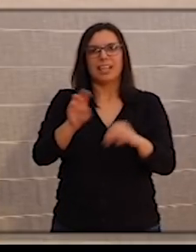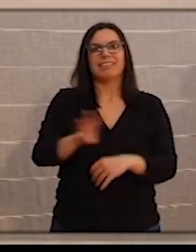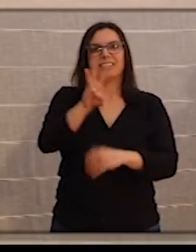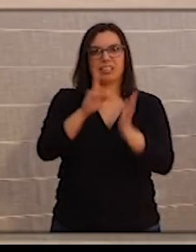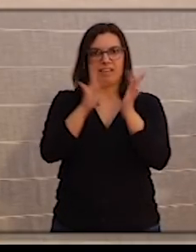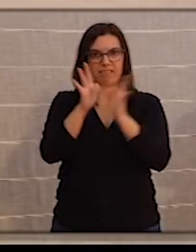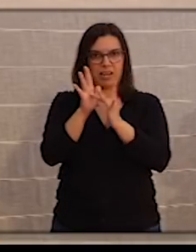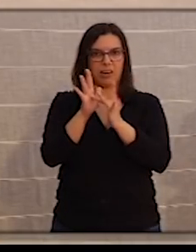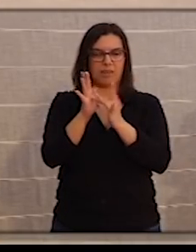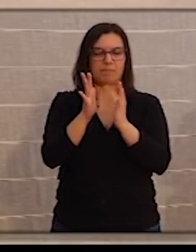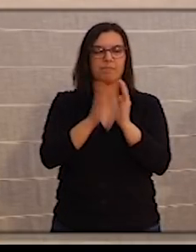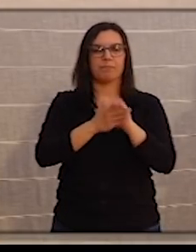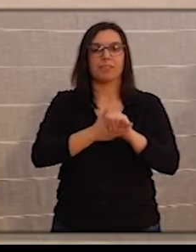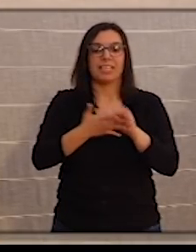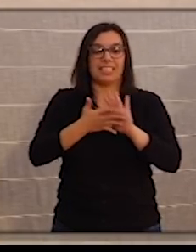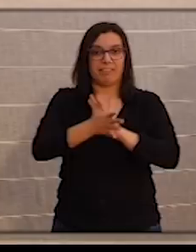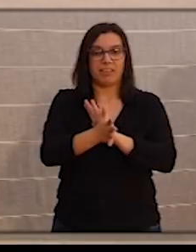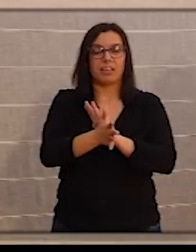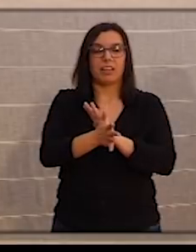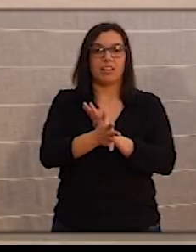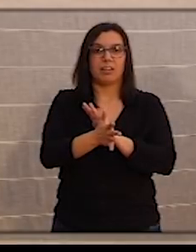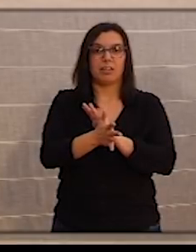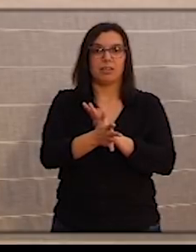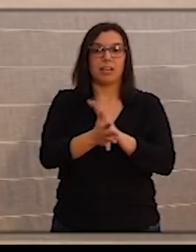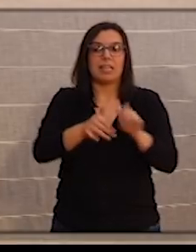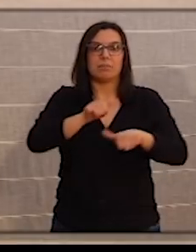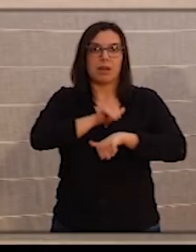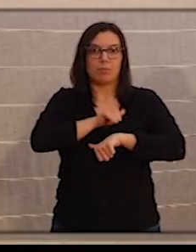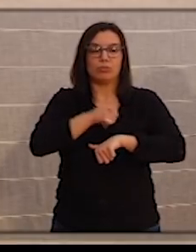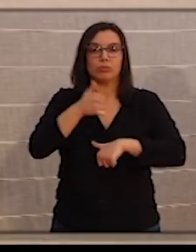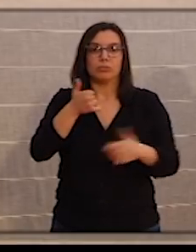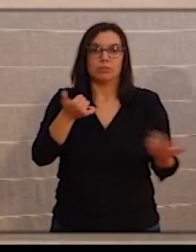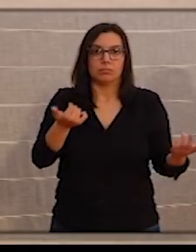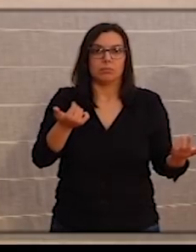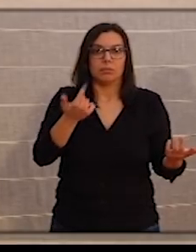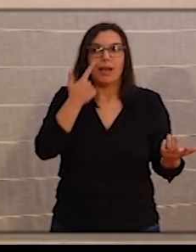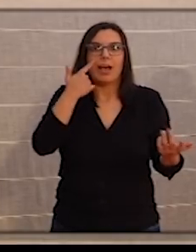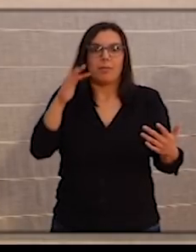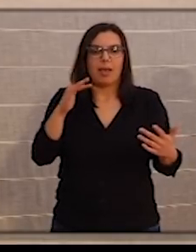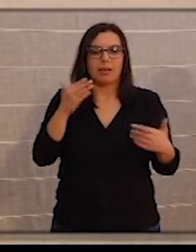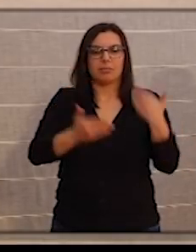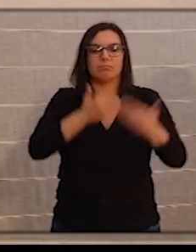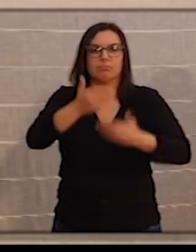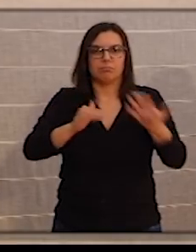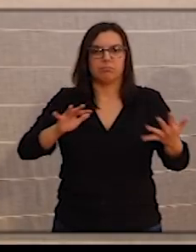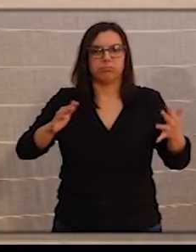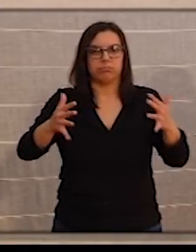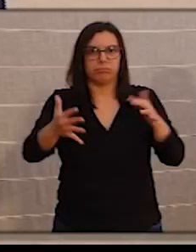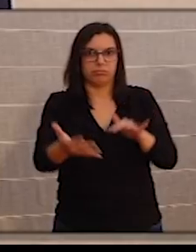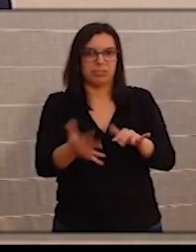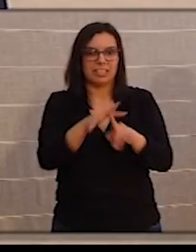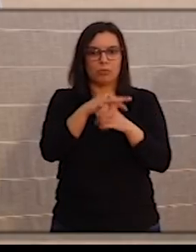de abril. Estamos, por tanto, esperando a que veamos cómo evolucionan los